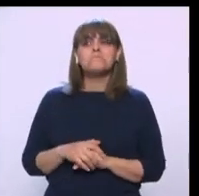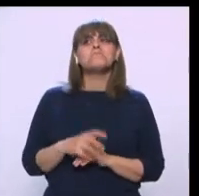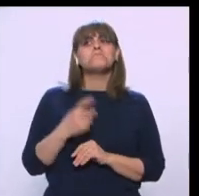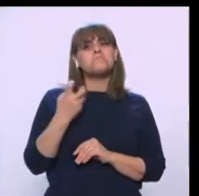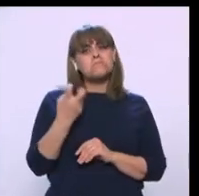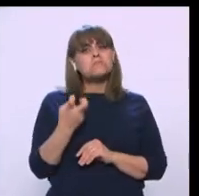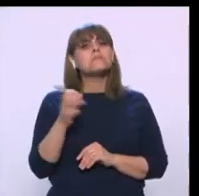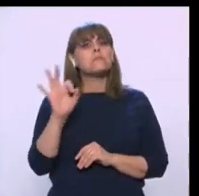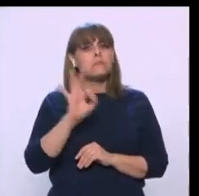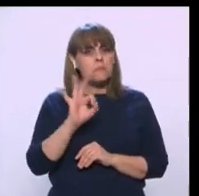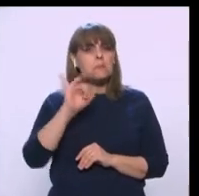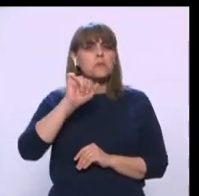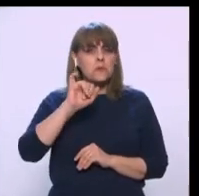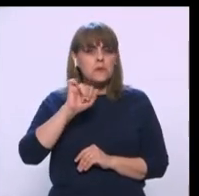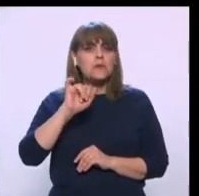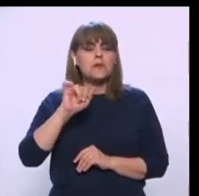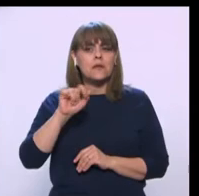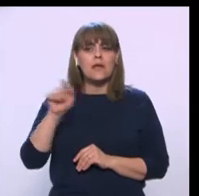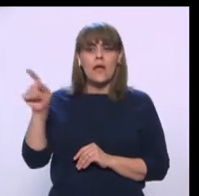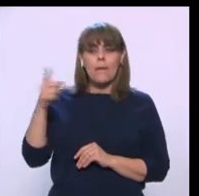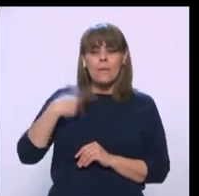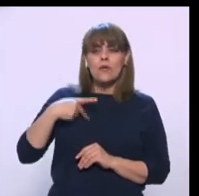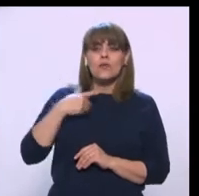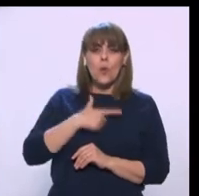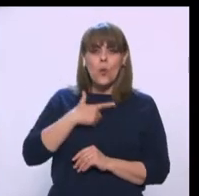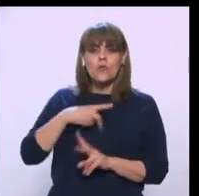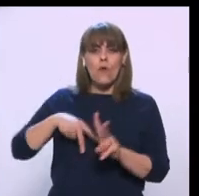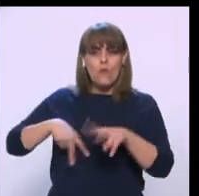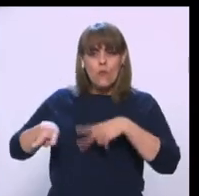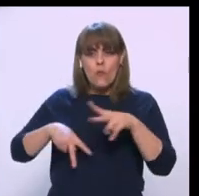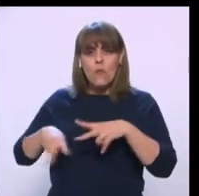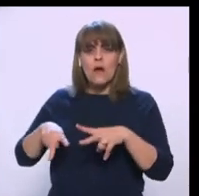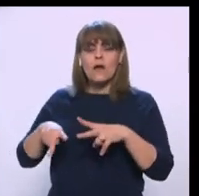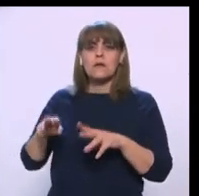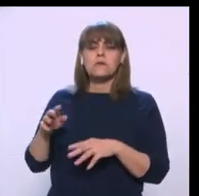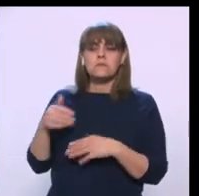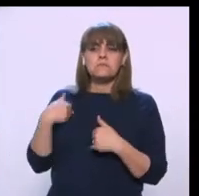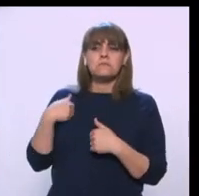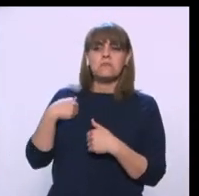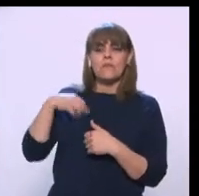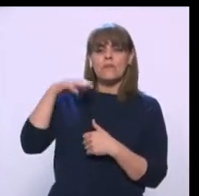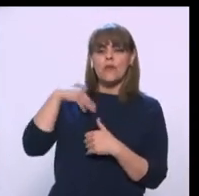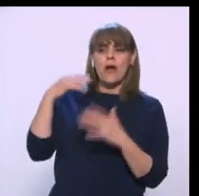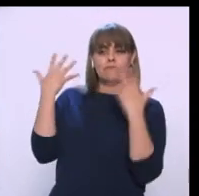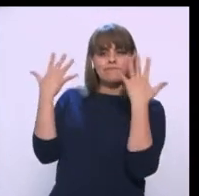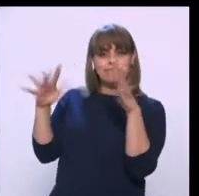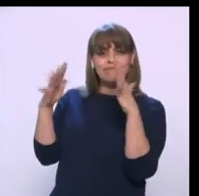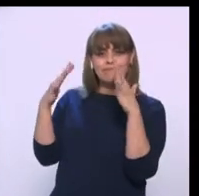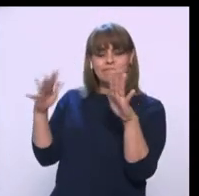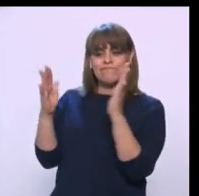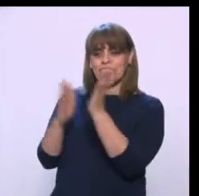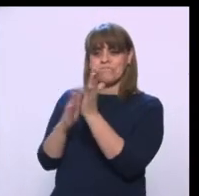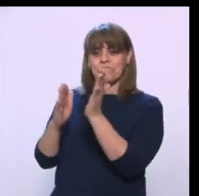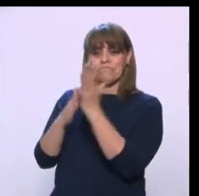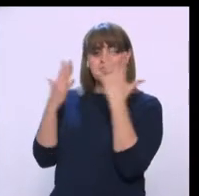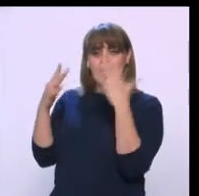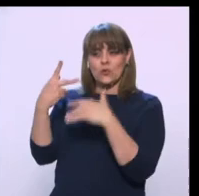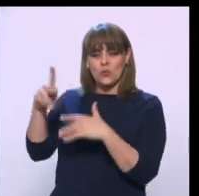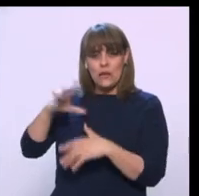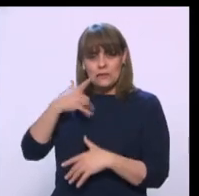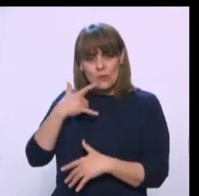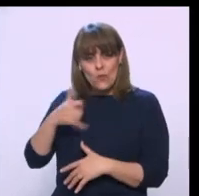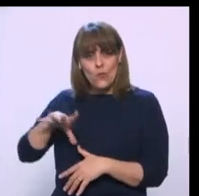por eso, por ese lado sí, a los que nos gusta el fútbol, pues, obviamente tendríamos que estar aplaudiendo cualquier esfuerzo